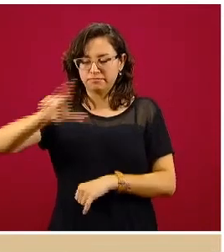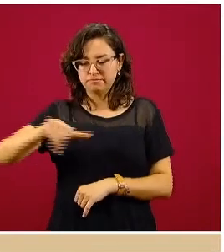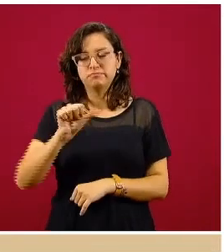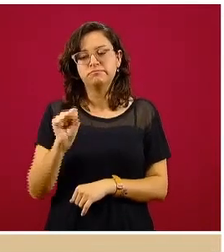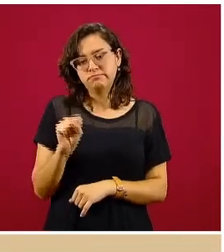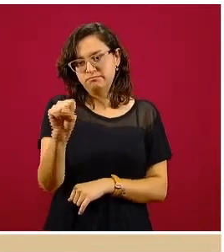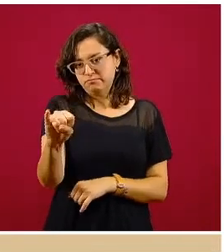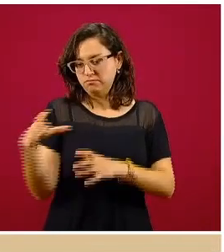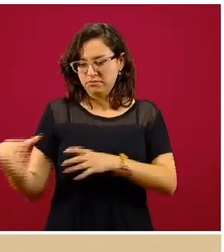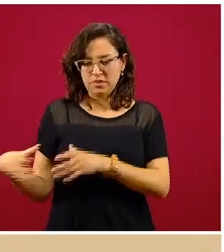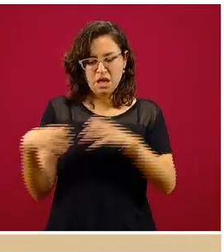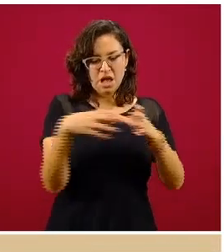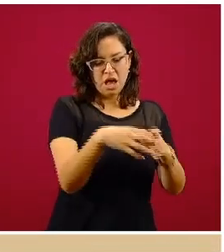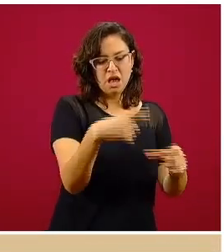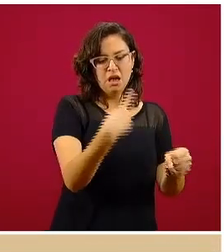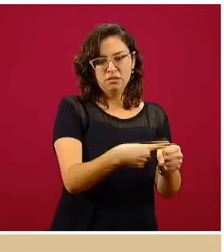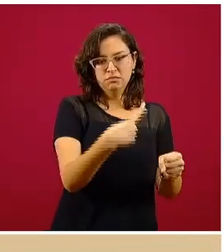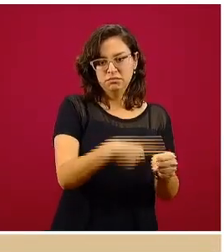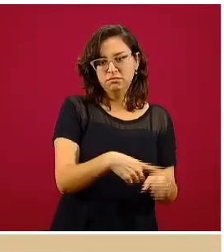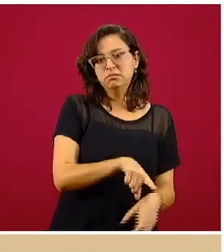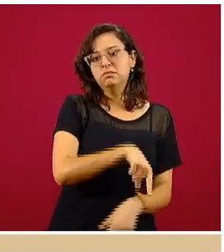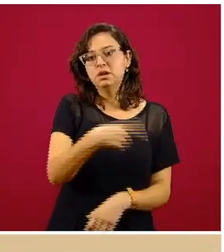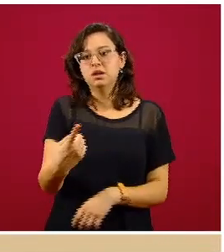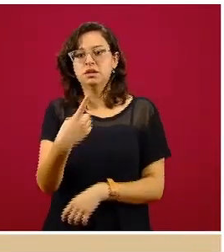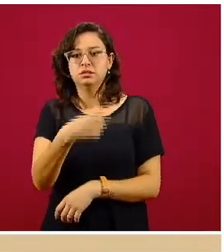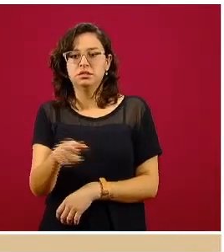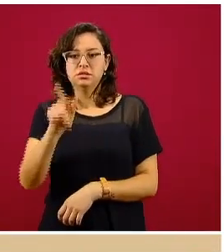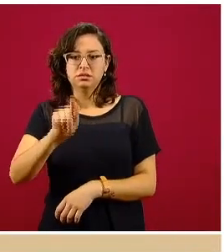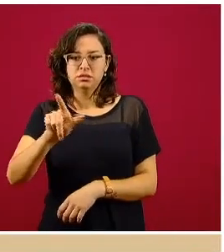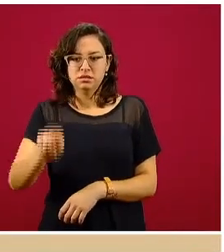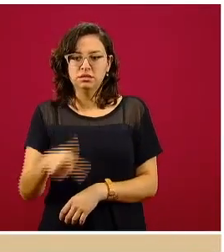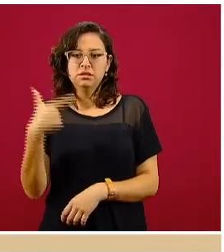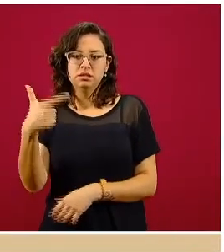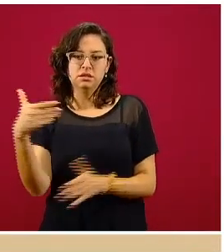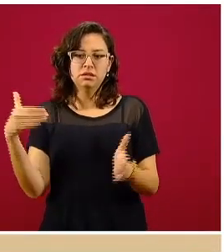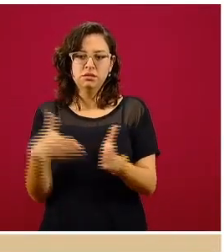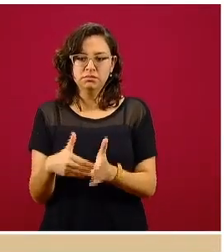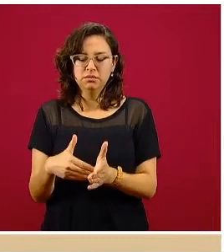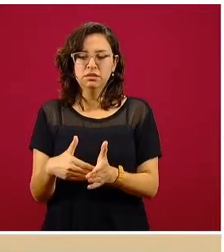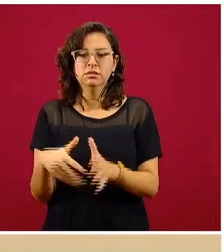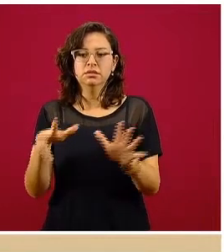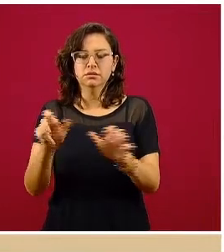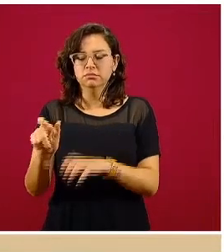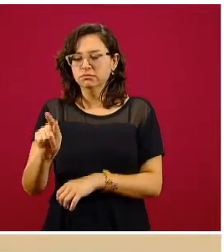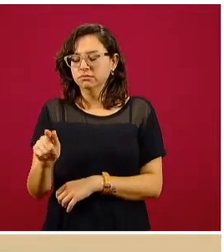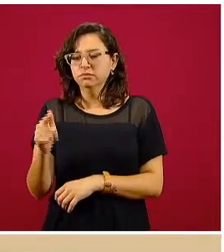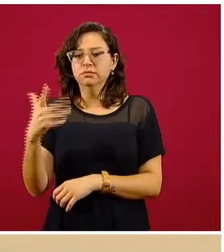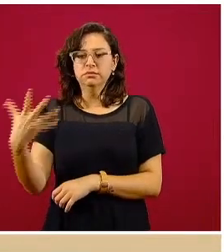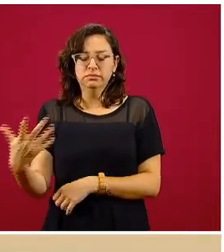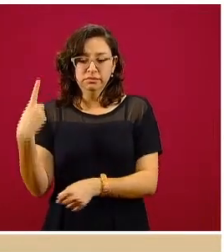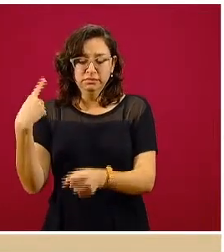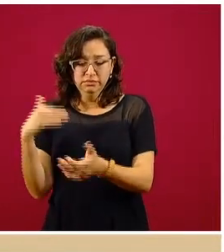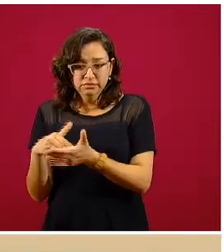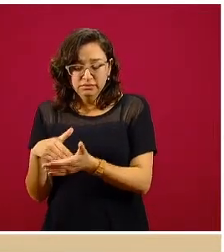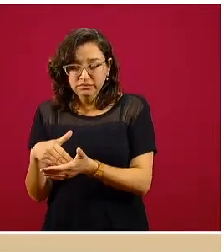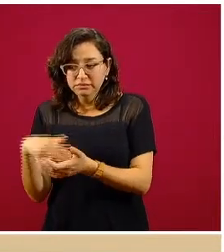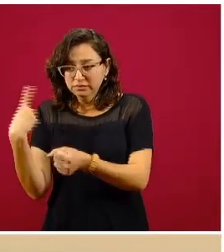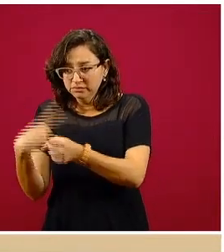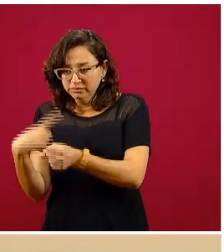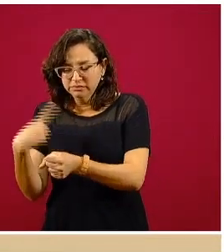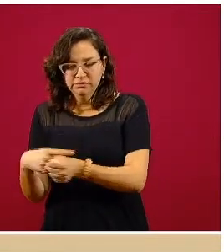manera similar 177 mil 875 personas dieron negativas a la prueba, por lo tanto fueron